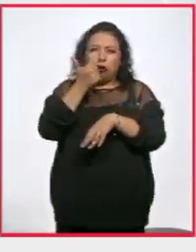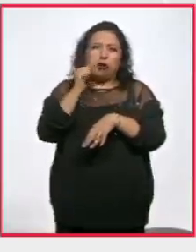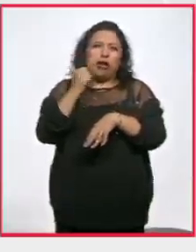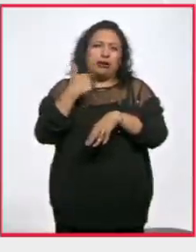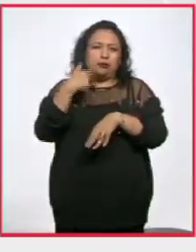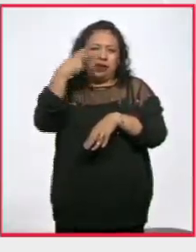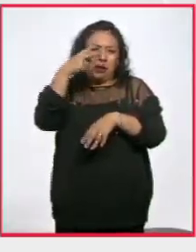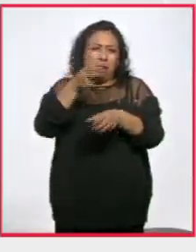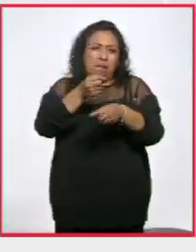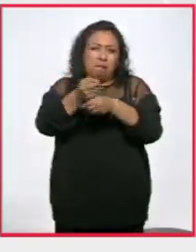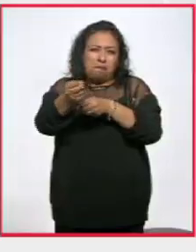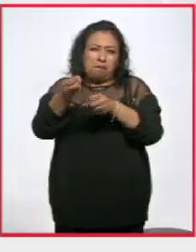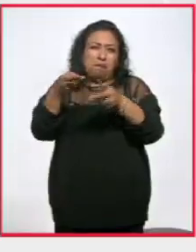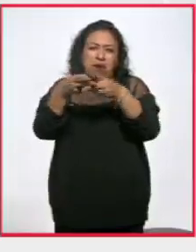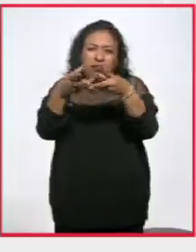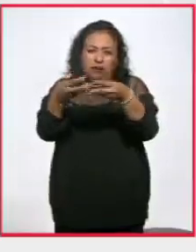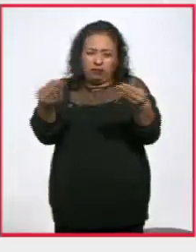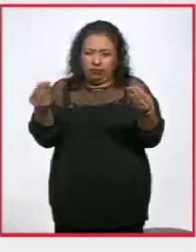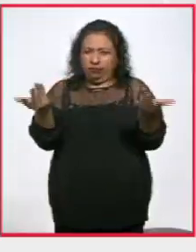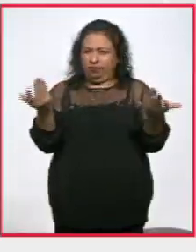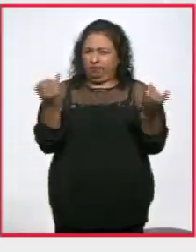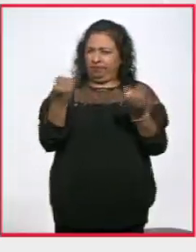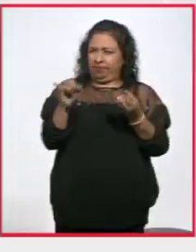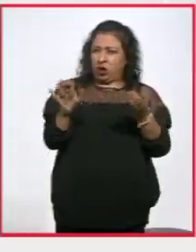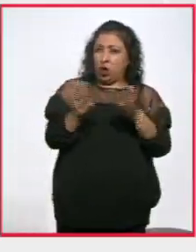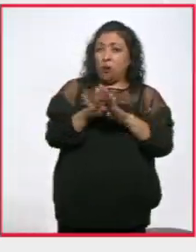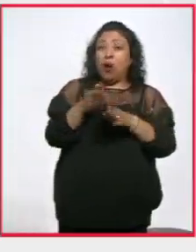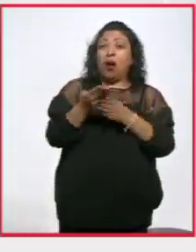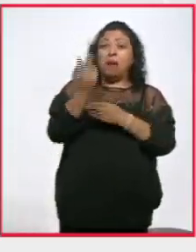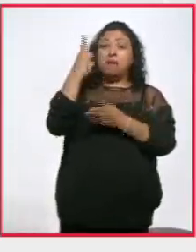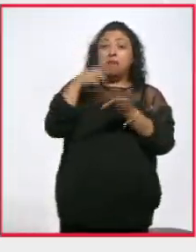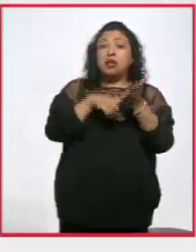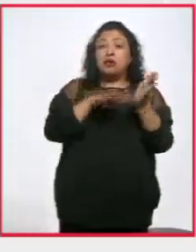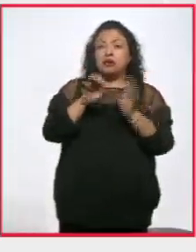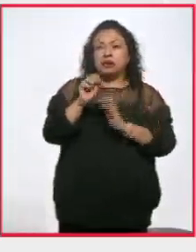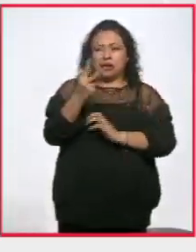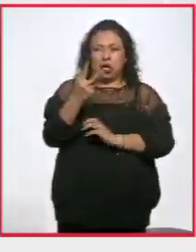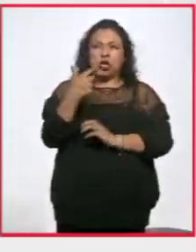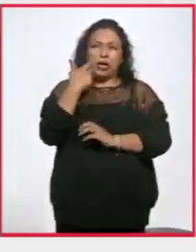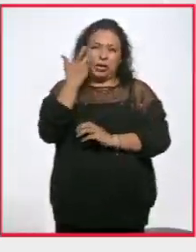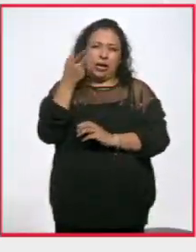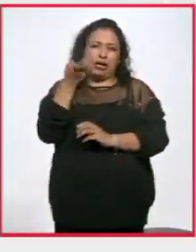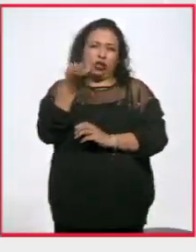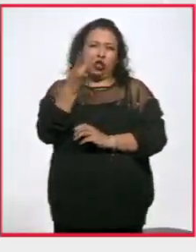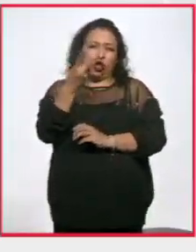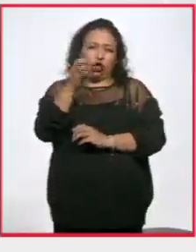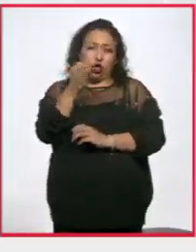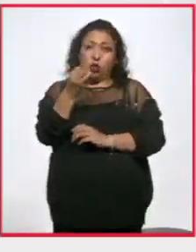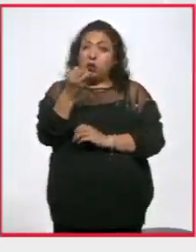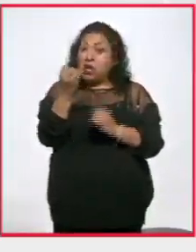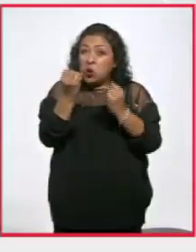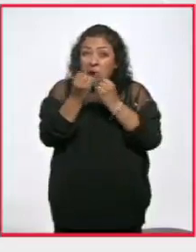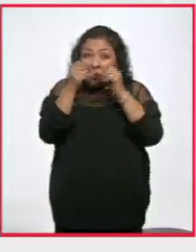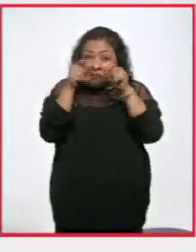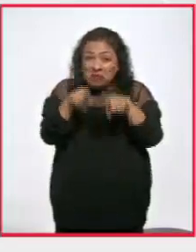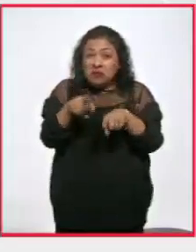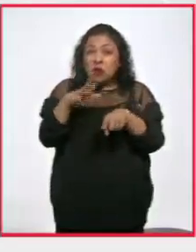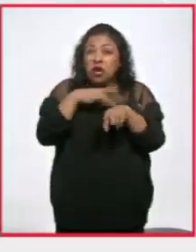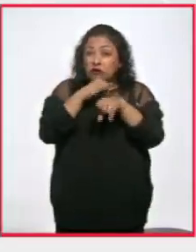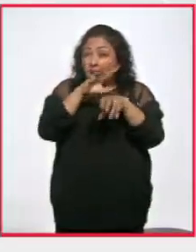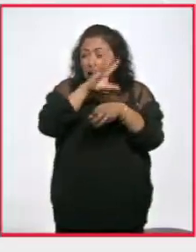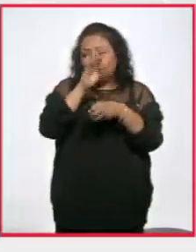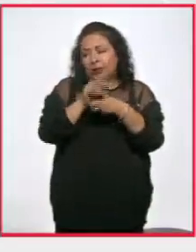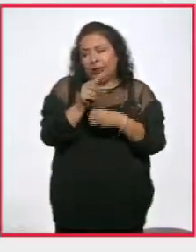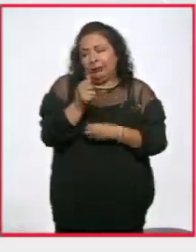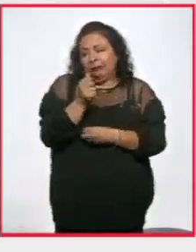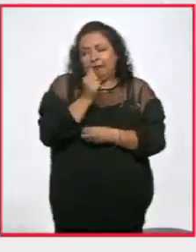masacrados y desaparecidos, los del 2 de octubre de 1968, caso del que tampoco se sabe aún toda la